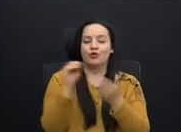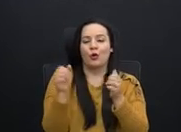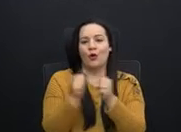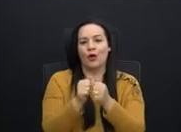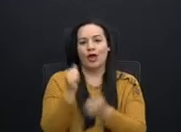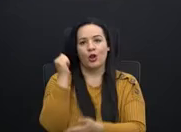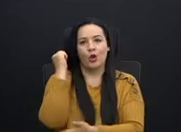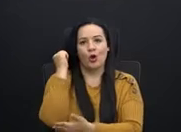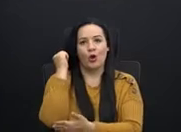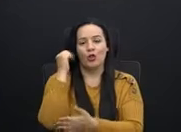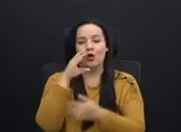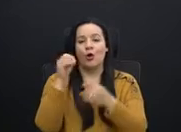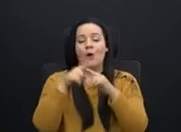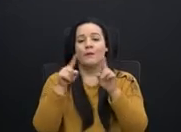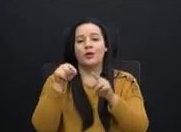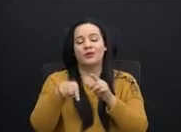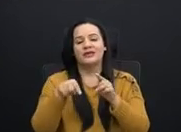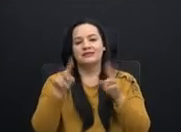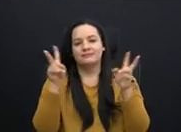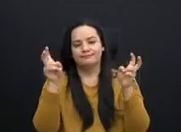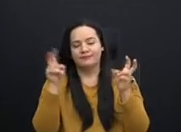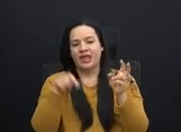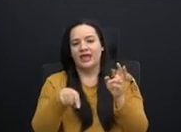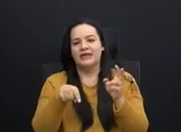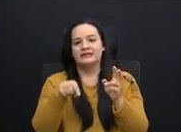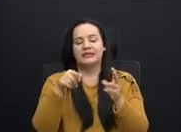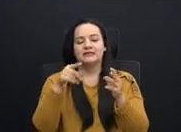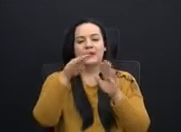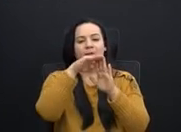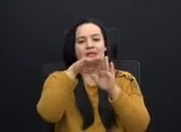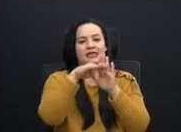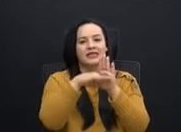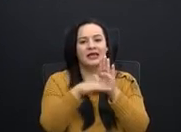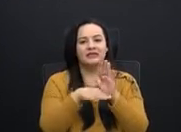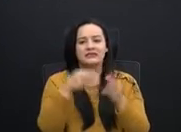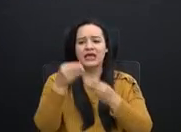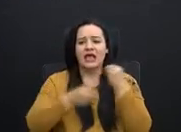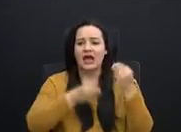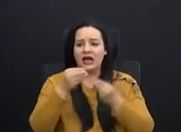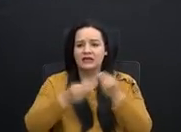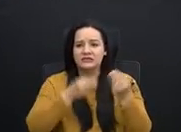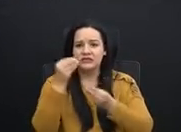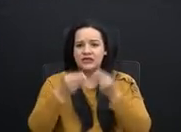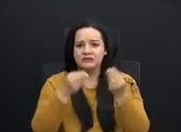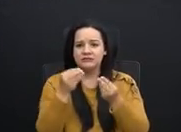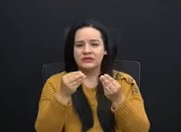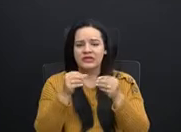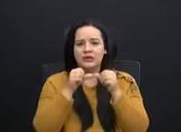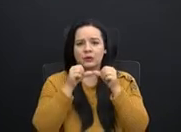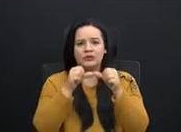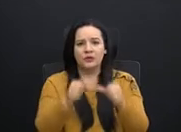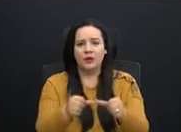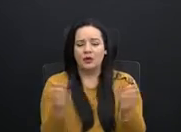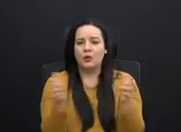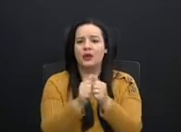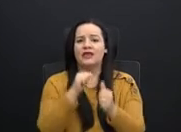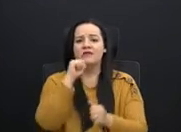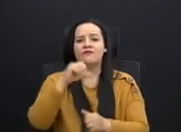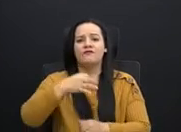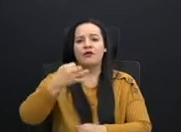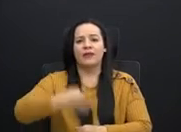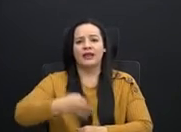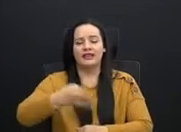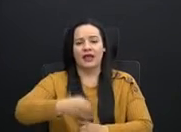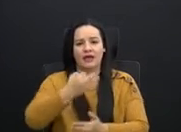Estas medidas lo único que hacen es empujar la informalidad fiscal. Ayer estaba en Guápiles y en